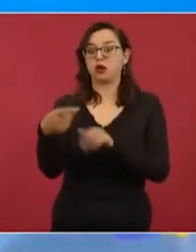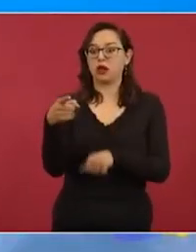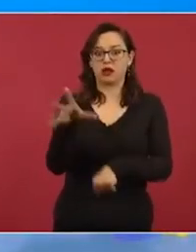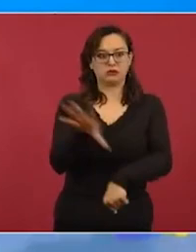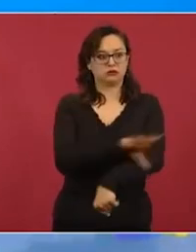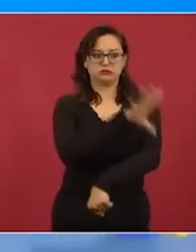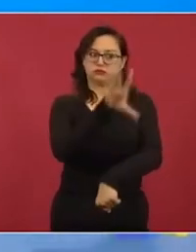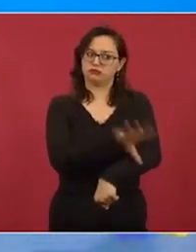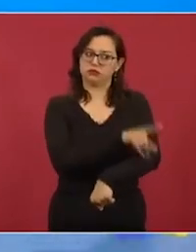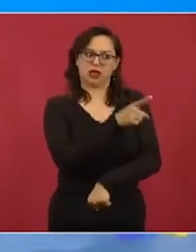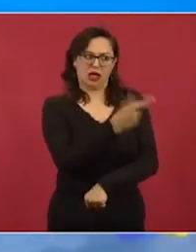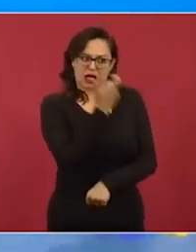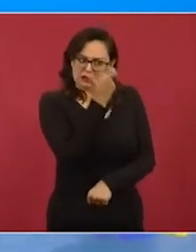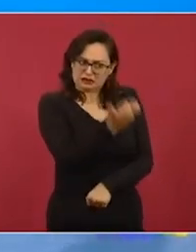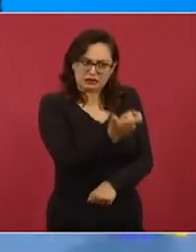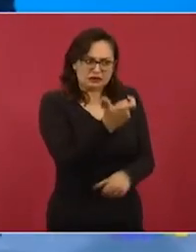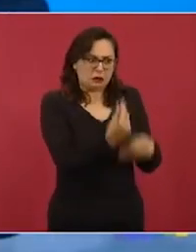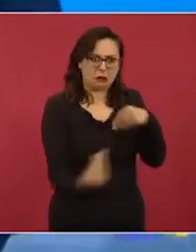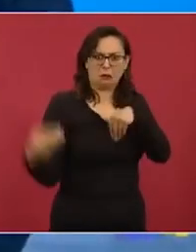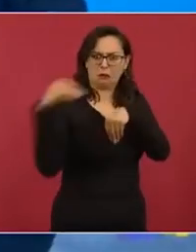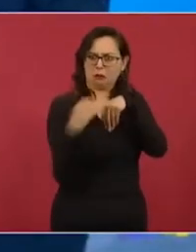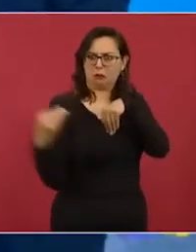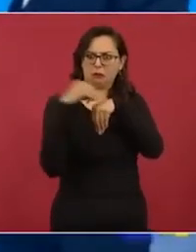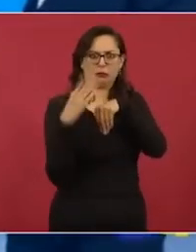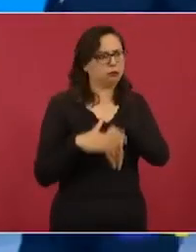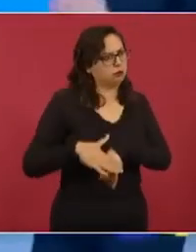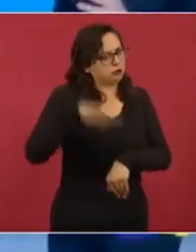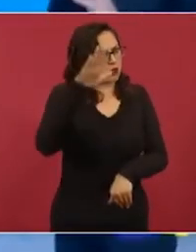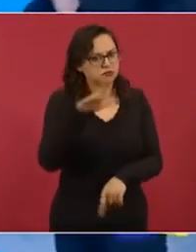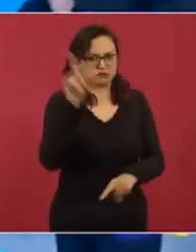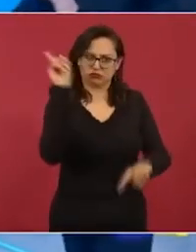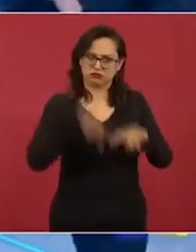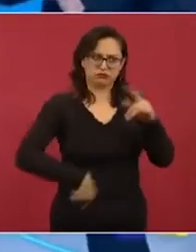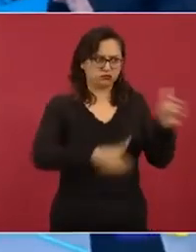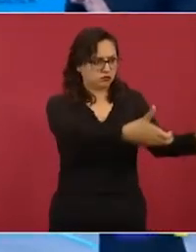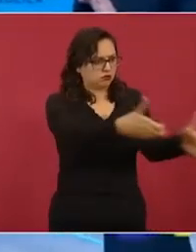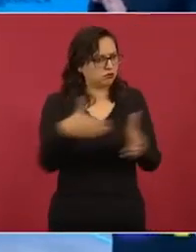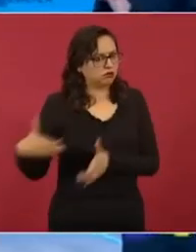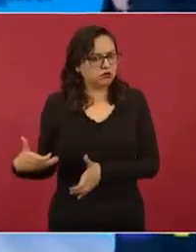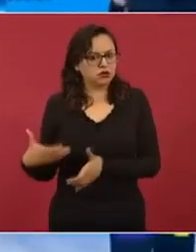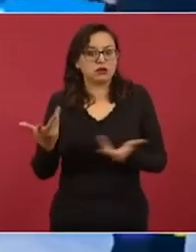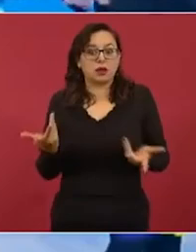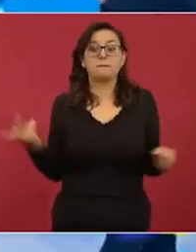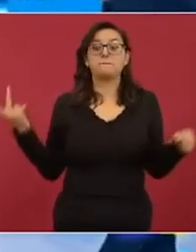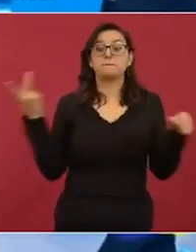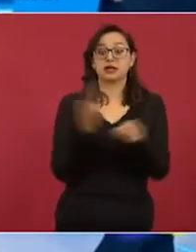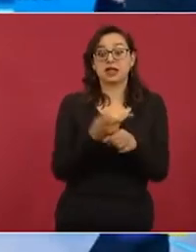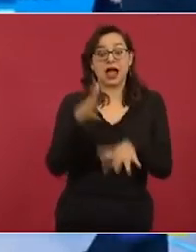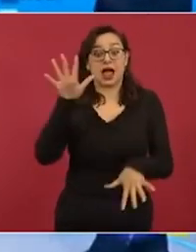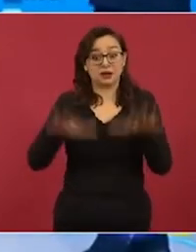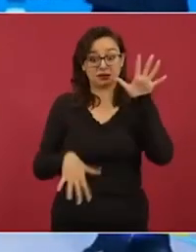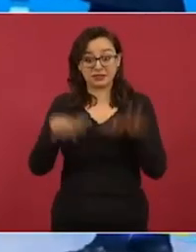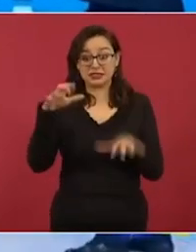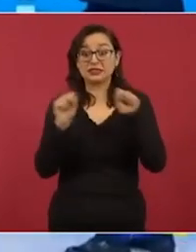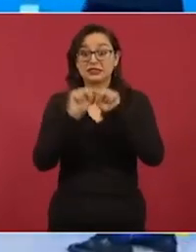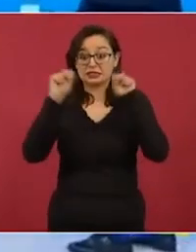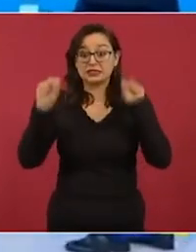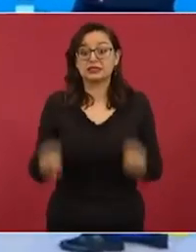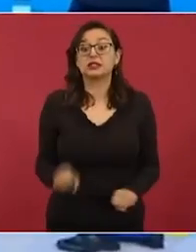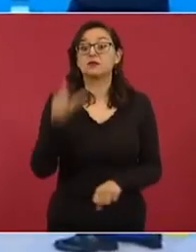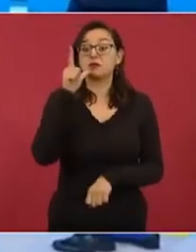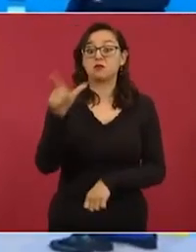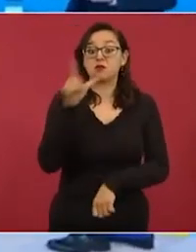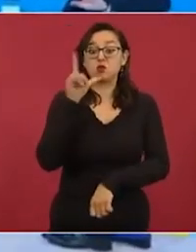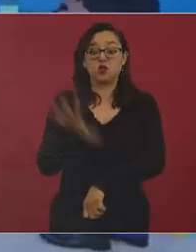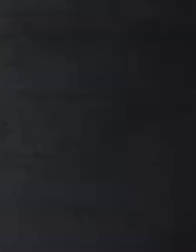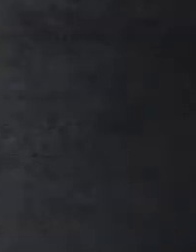detraer este ingreso extra. ¿Por qué? Porque lo que nos está pasando es esto, que hay momentos en nuestro sistema en el que no